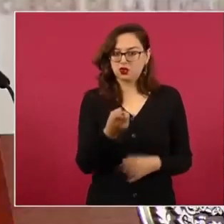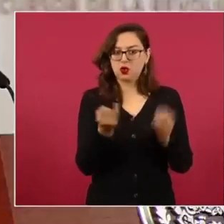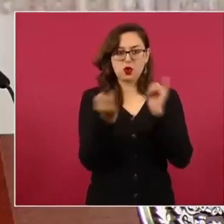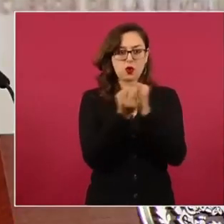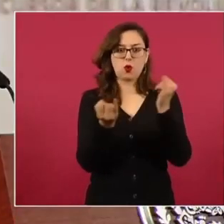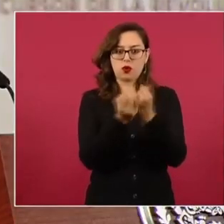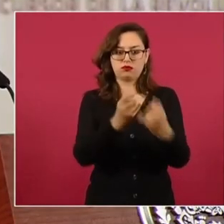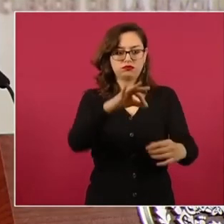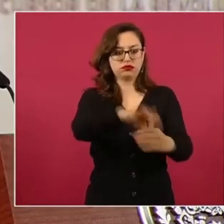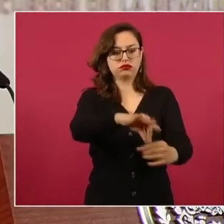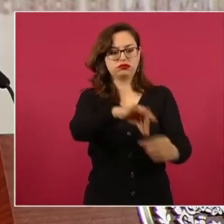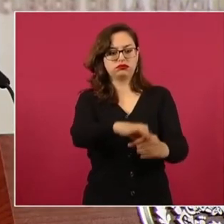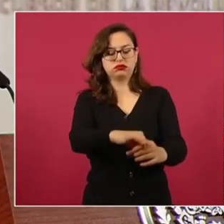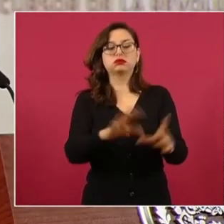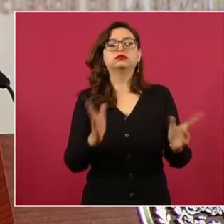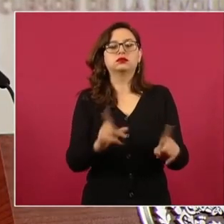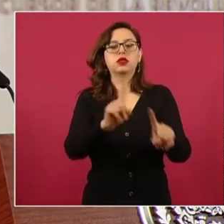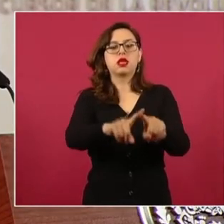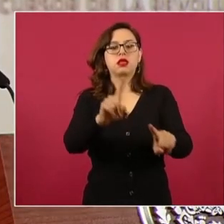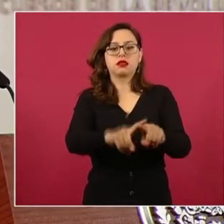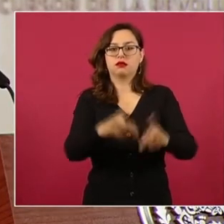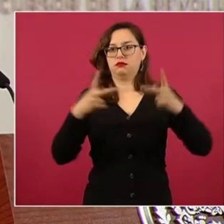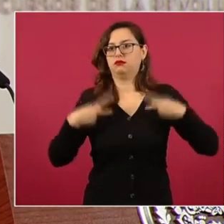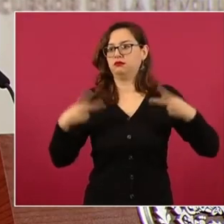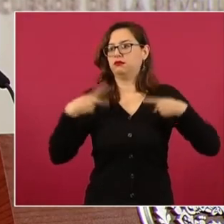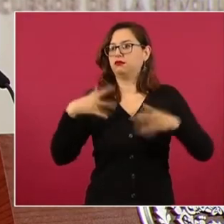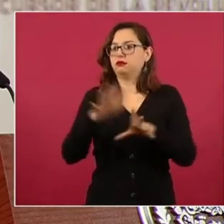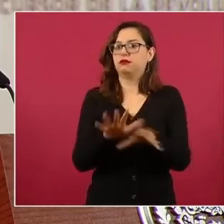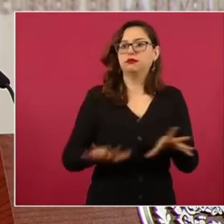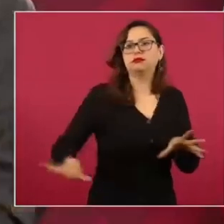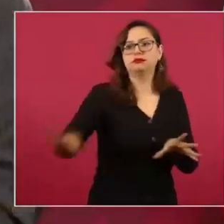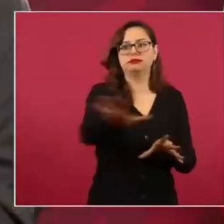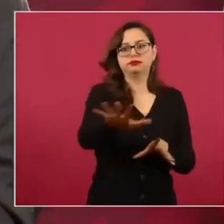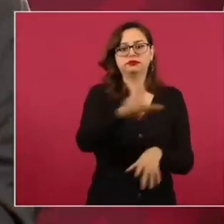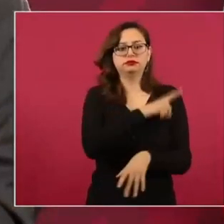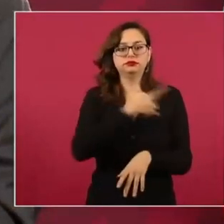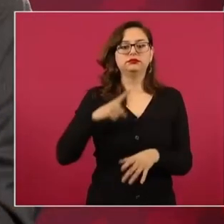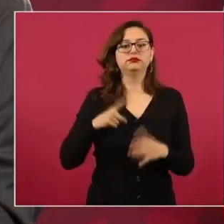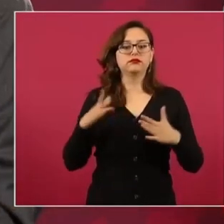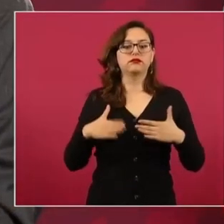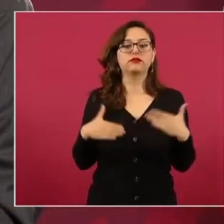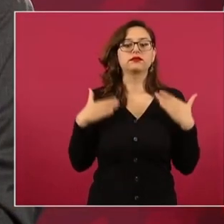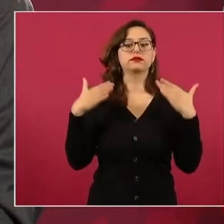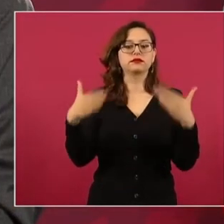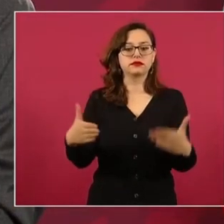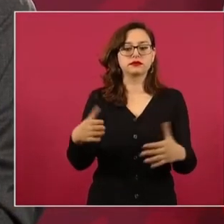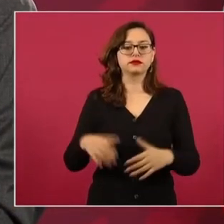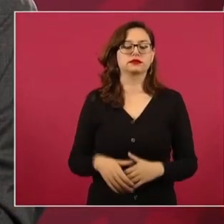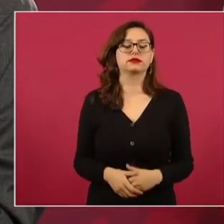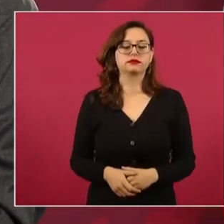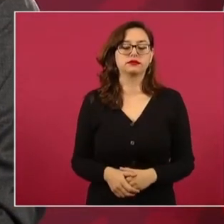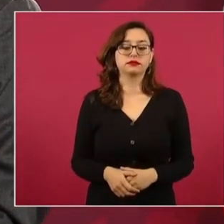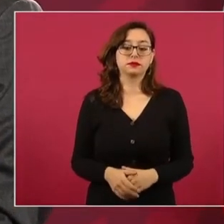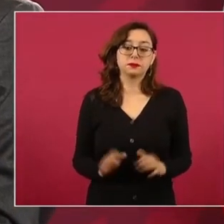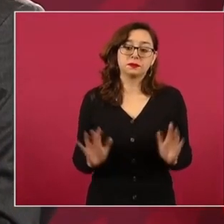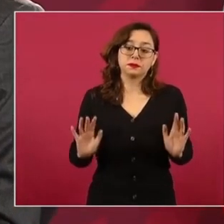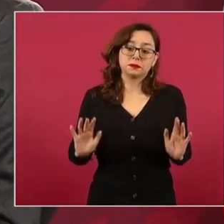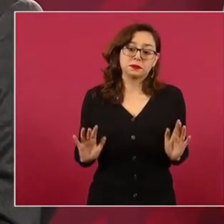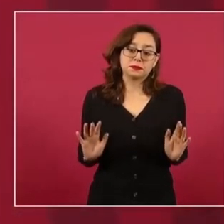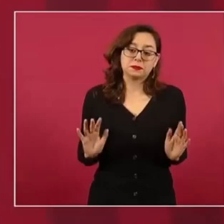en el pueblo y esperar